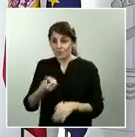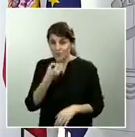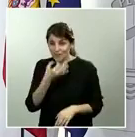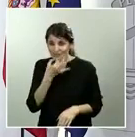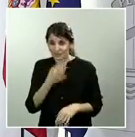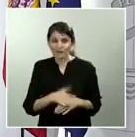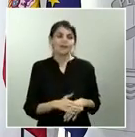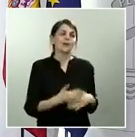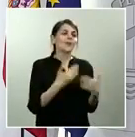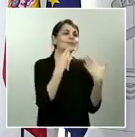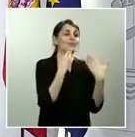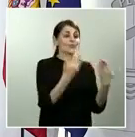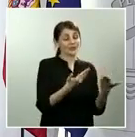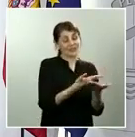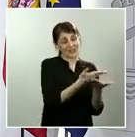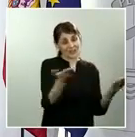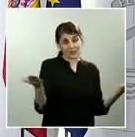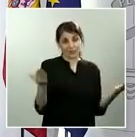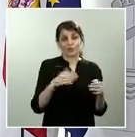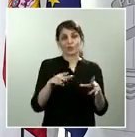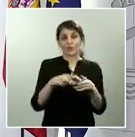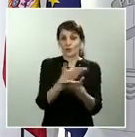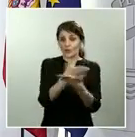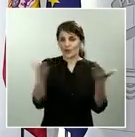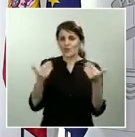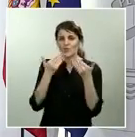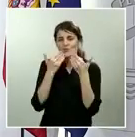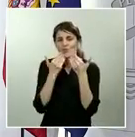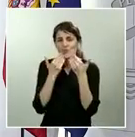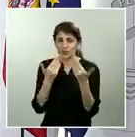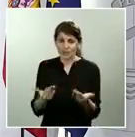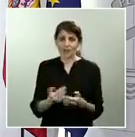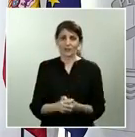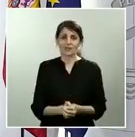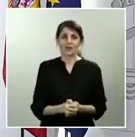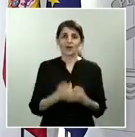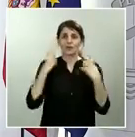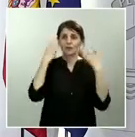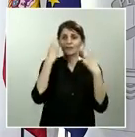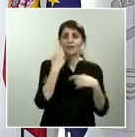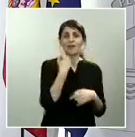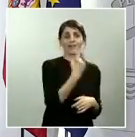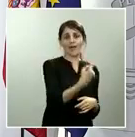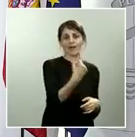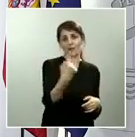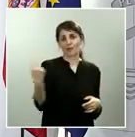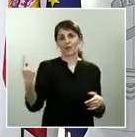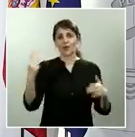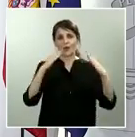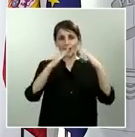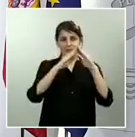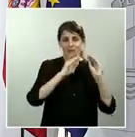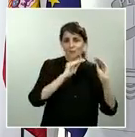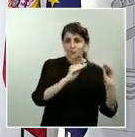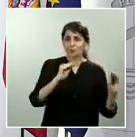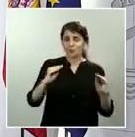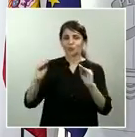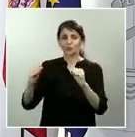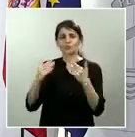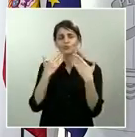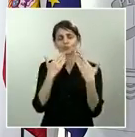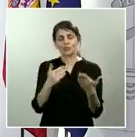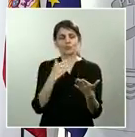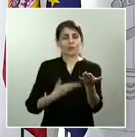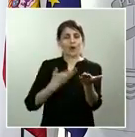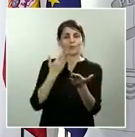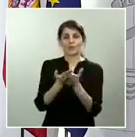a los ciudadanos por intentar cada uno desde su tarea desde su casa aportar soluciones para que todos los españoles